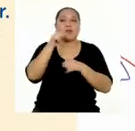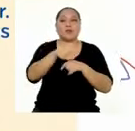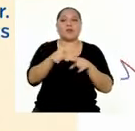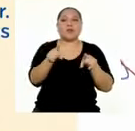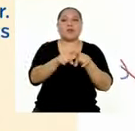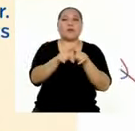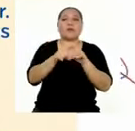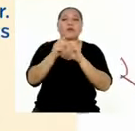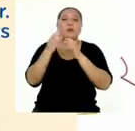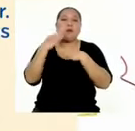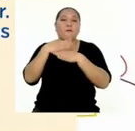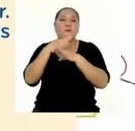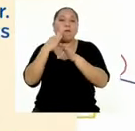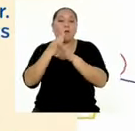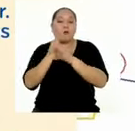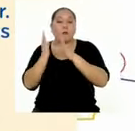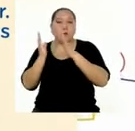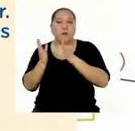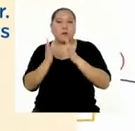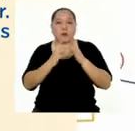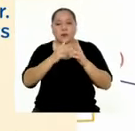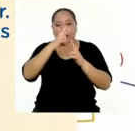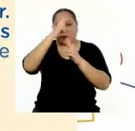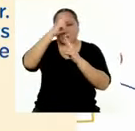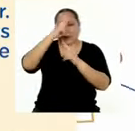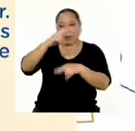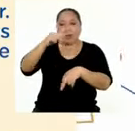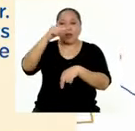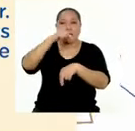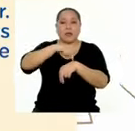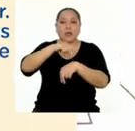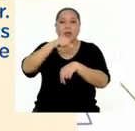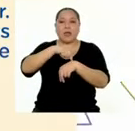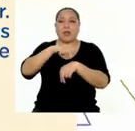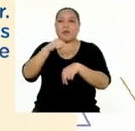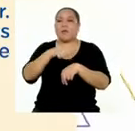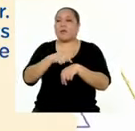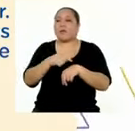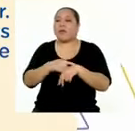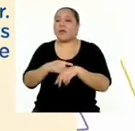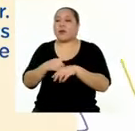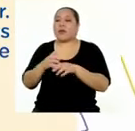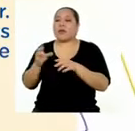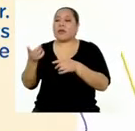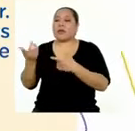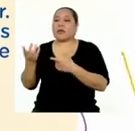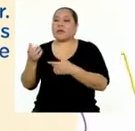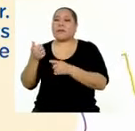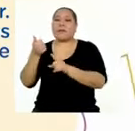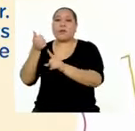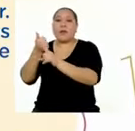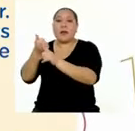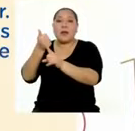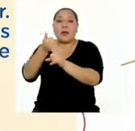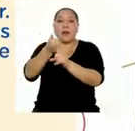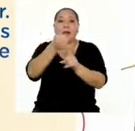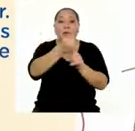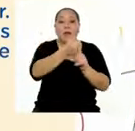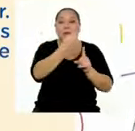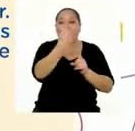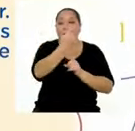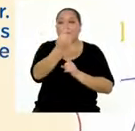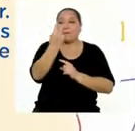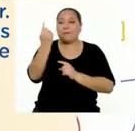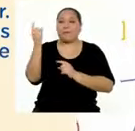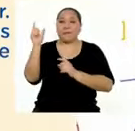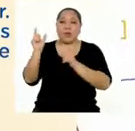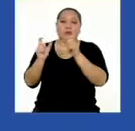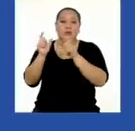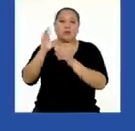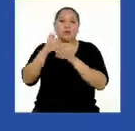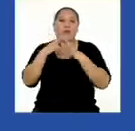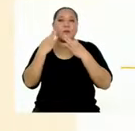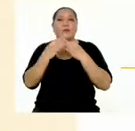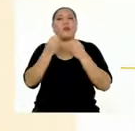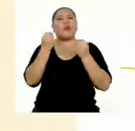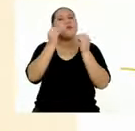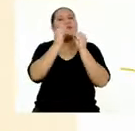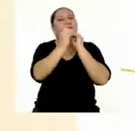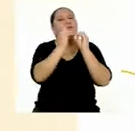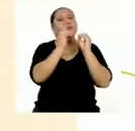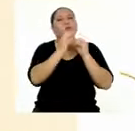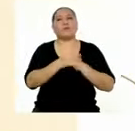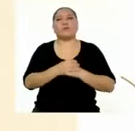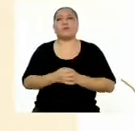forma de organizar y respetar los tiempos y espacios de cada miembro de la familia. ¿Y cómo lo replantearías?